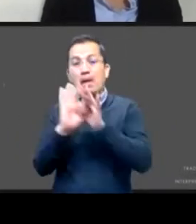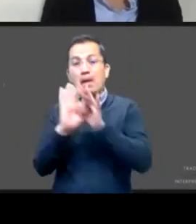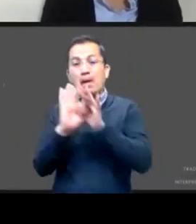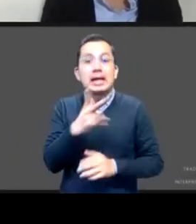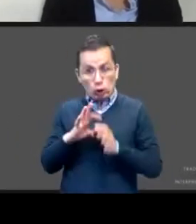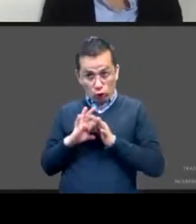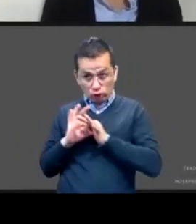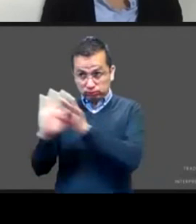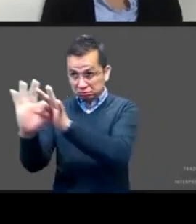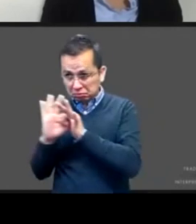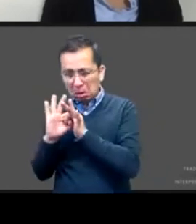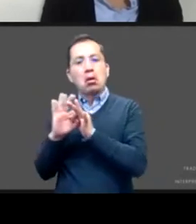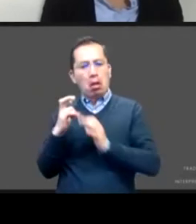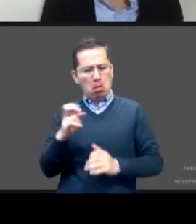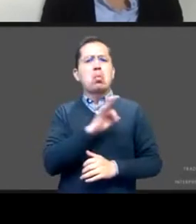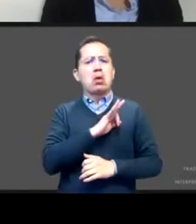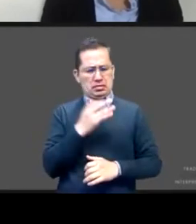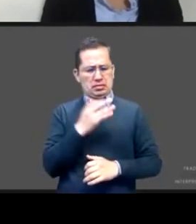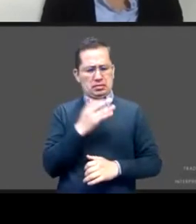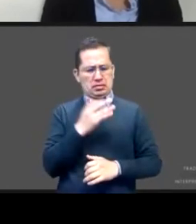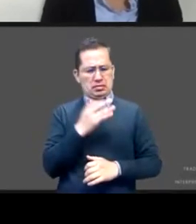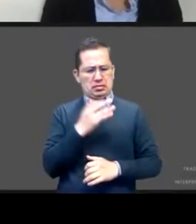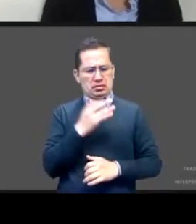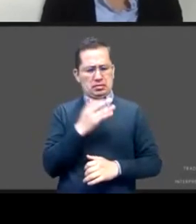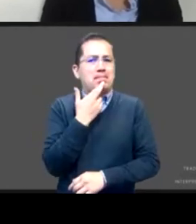mejores puertos en este futuro que